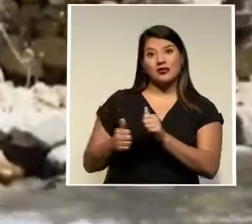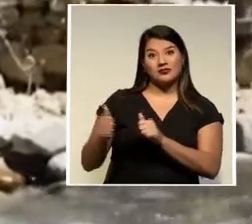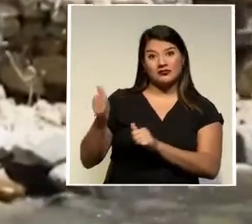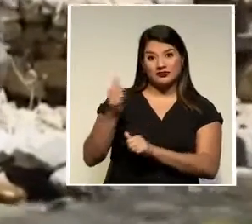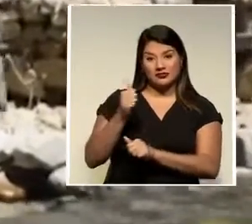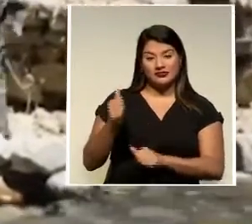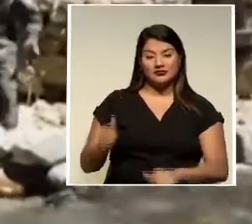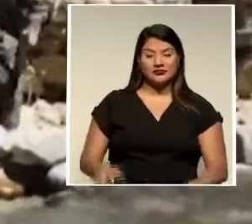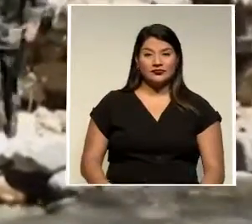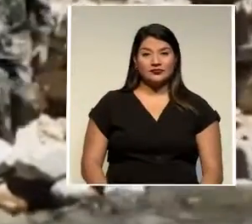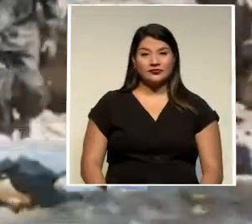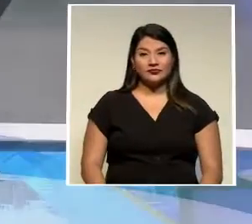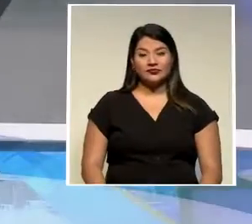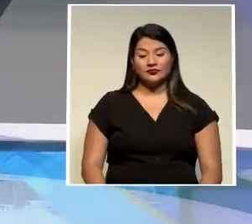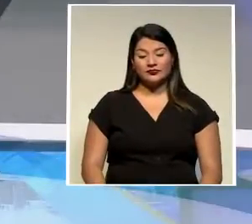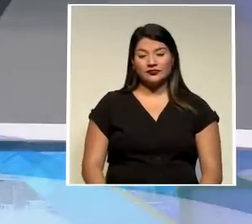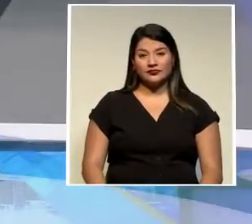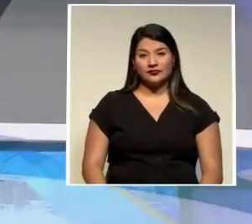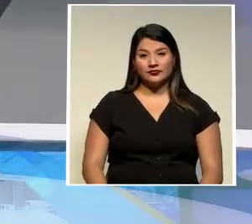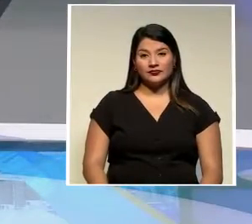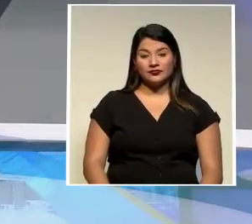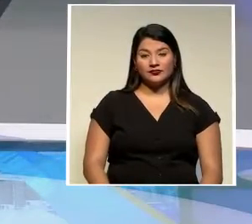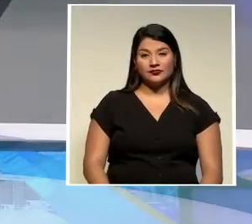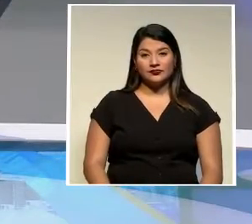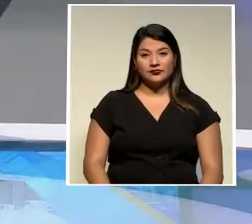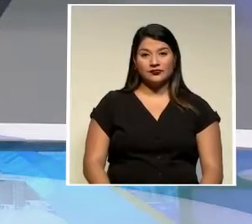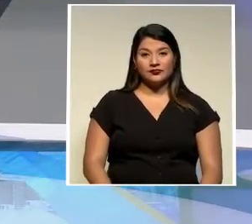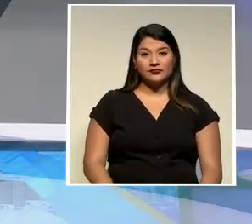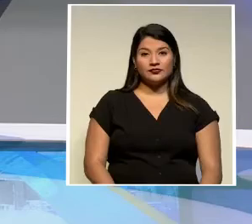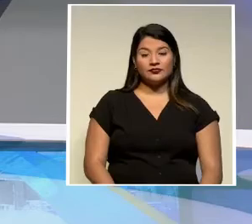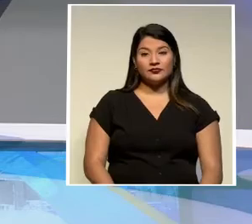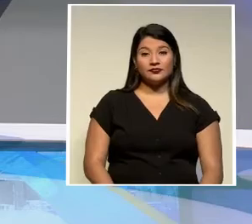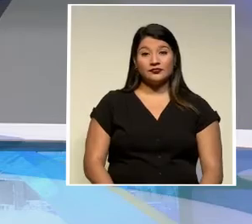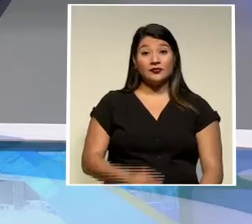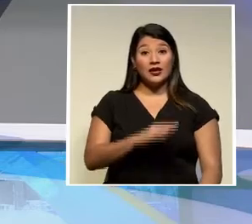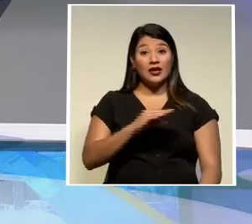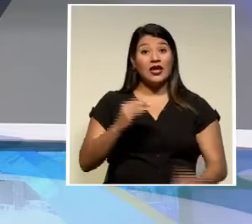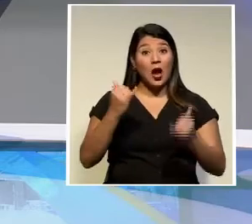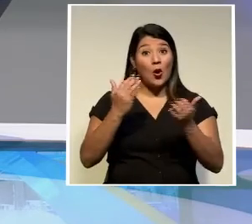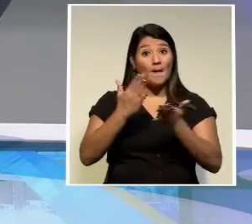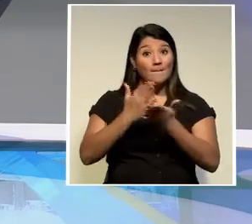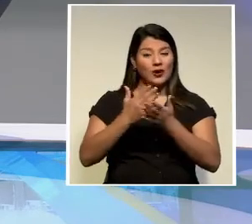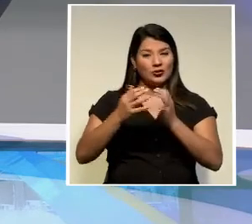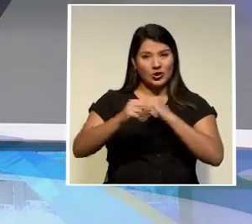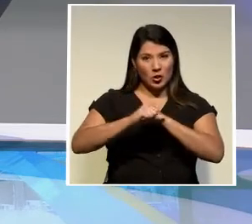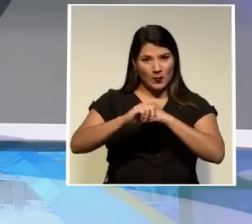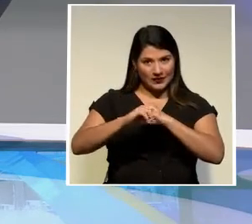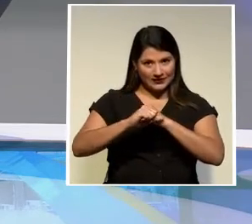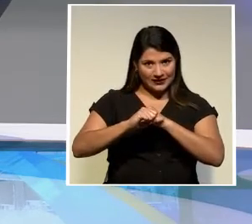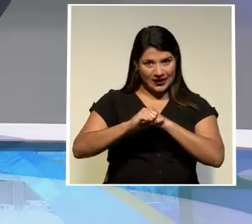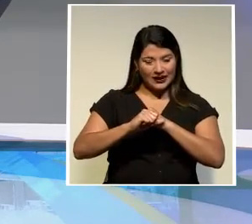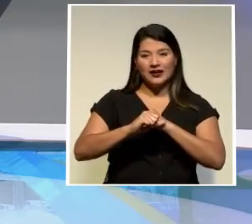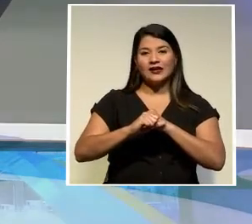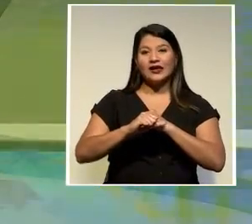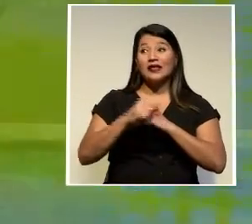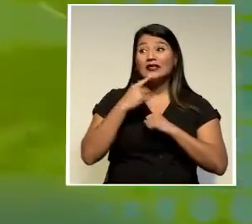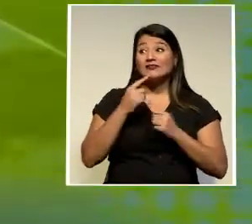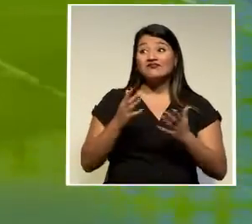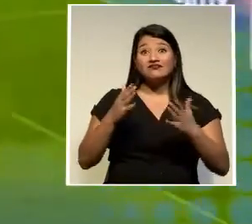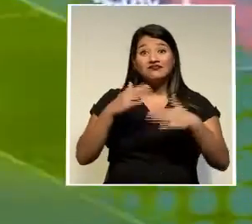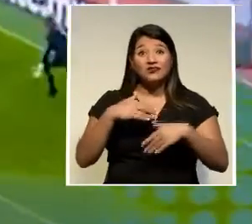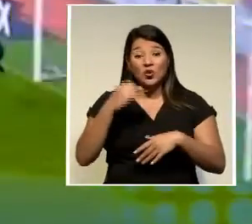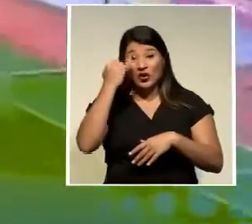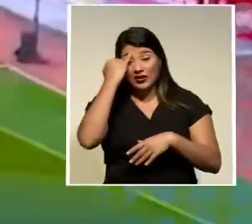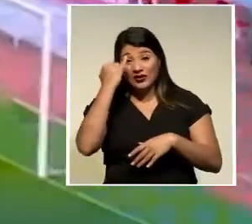soviéticos y talibanes. Y vamos a hacer una pausa comercial. Tras la falta de ideas